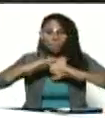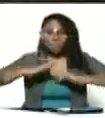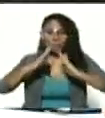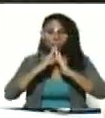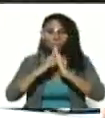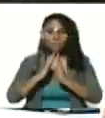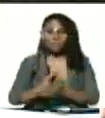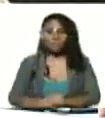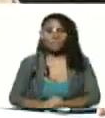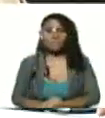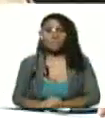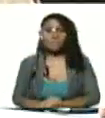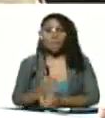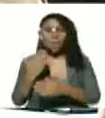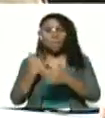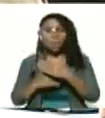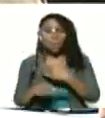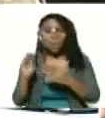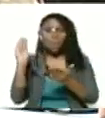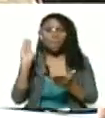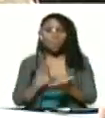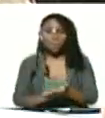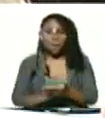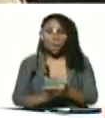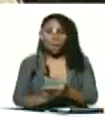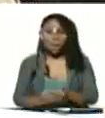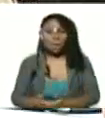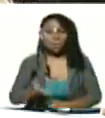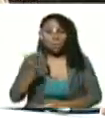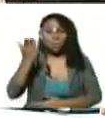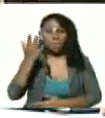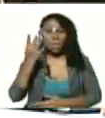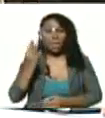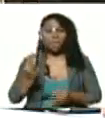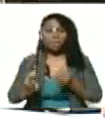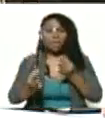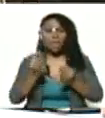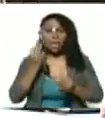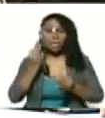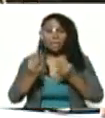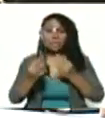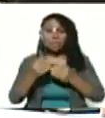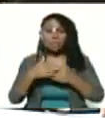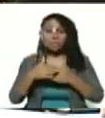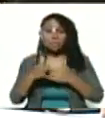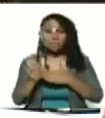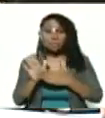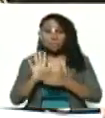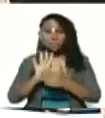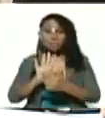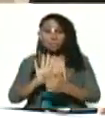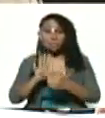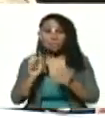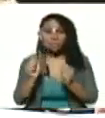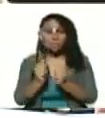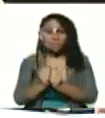vamos a introducir importantes flexibilizaciones con